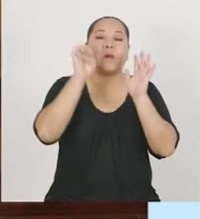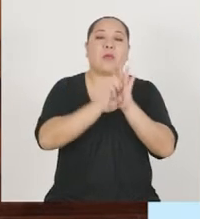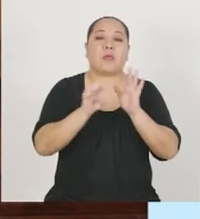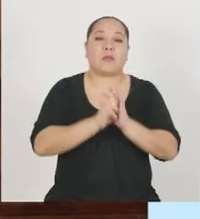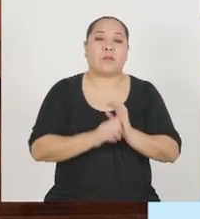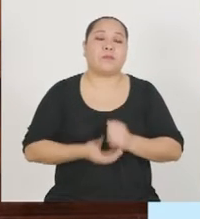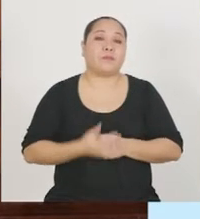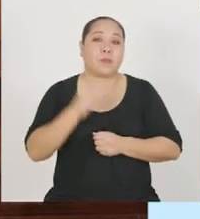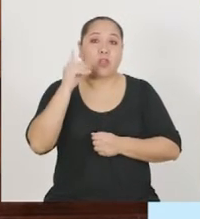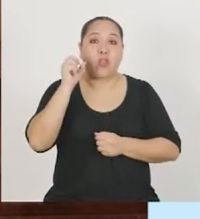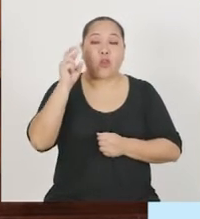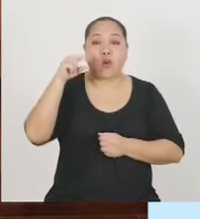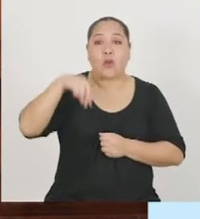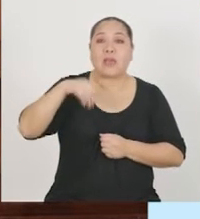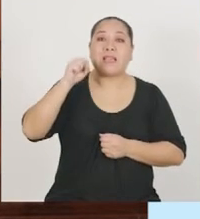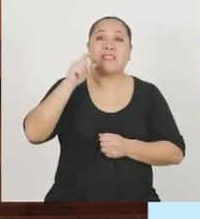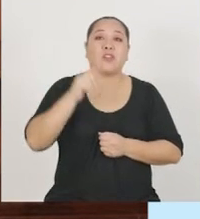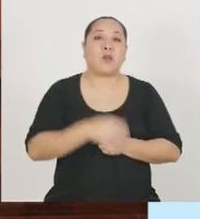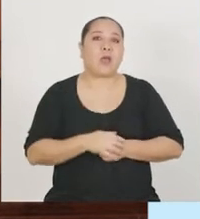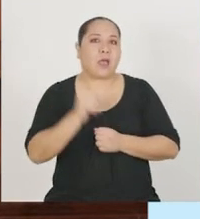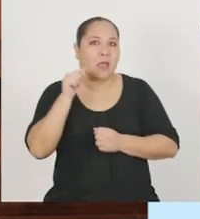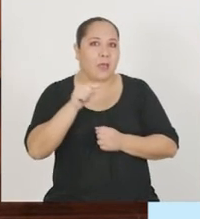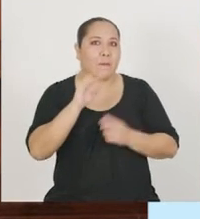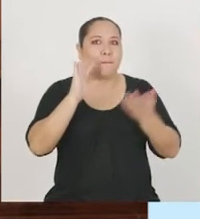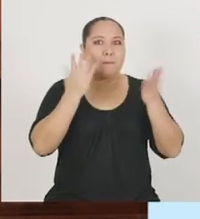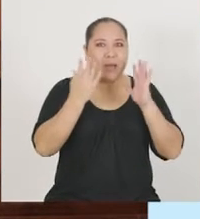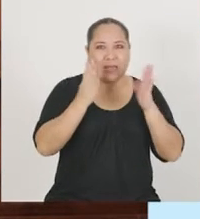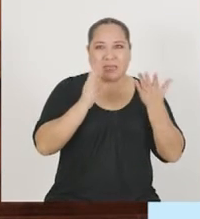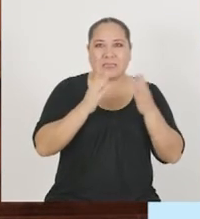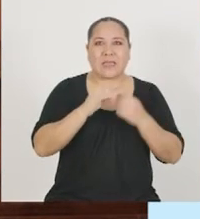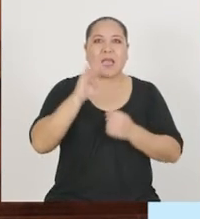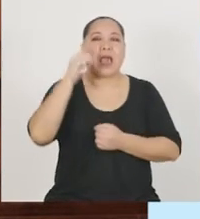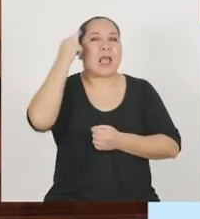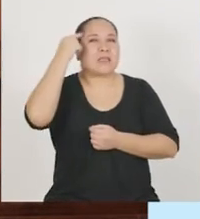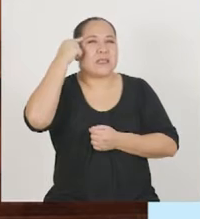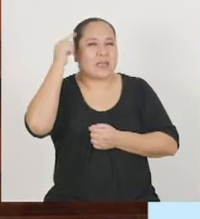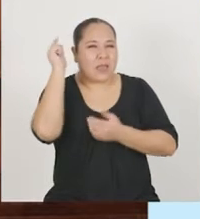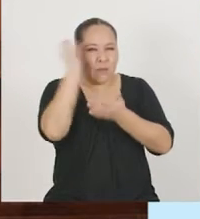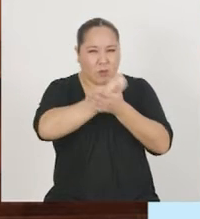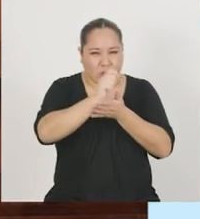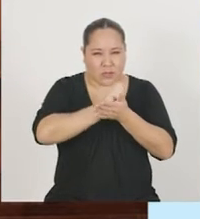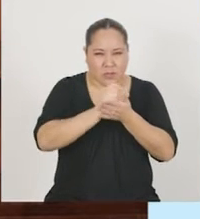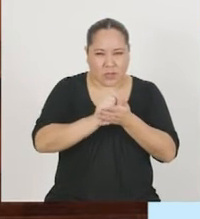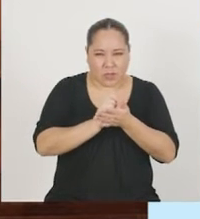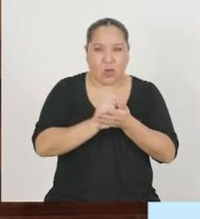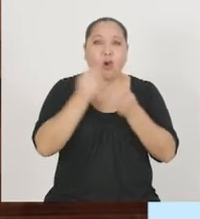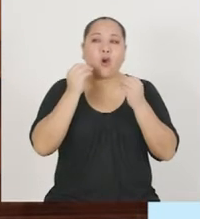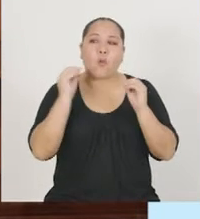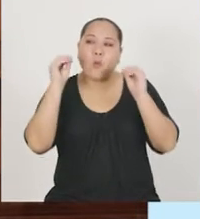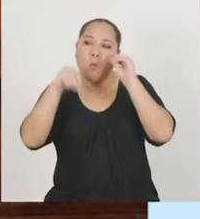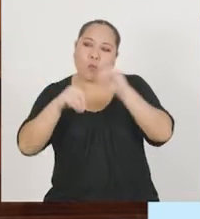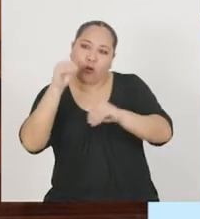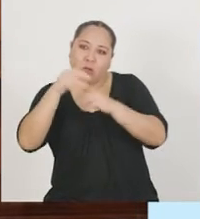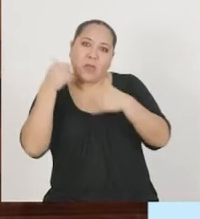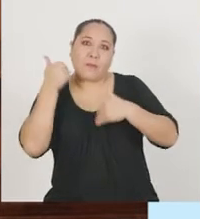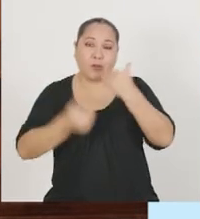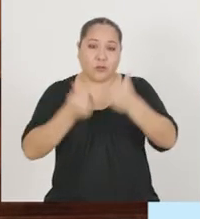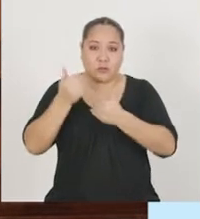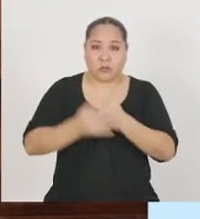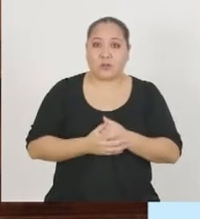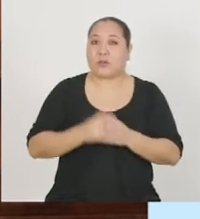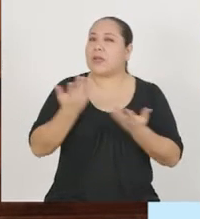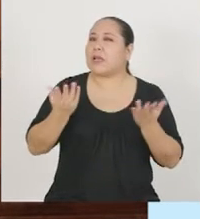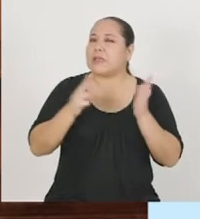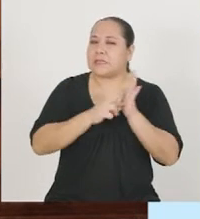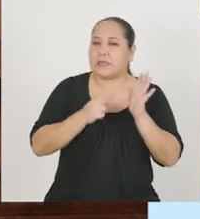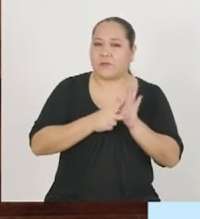drawstorming se parece al brainwriting en la forma en la que está formulado el proceso. Es